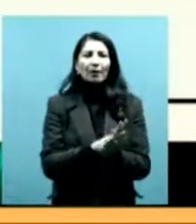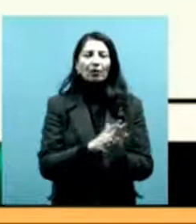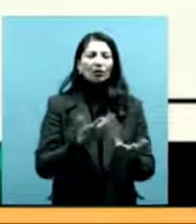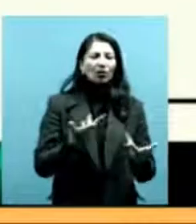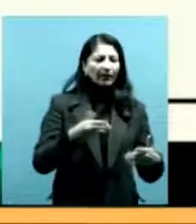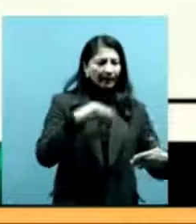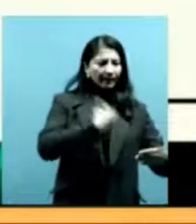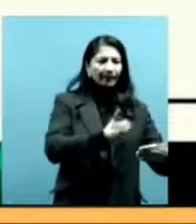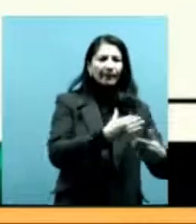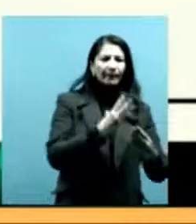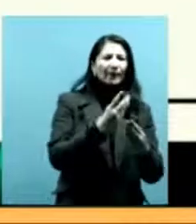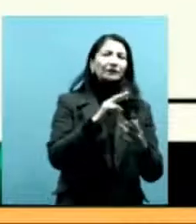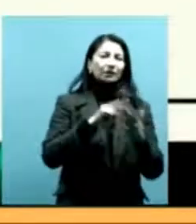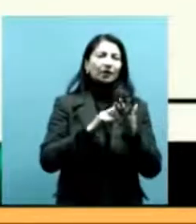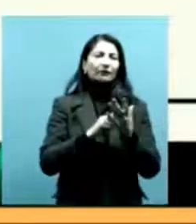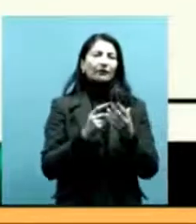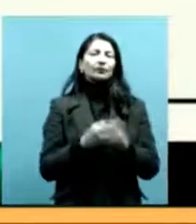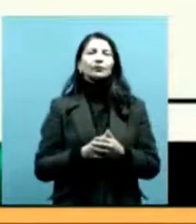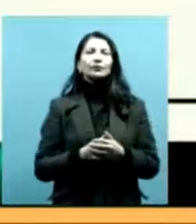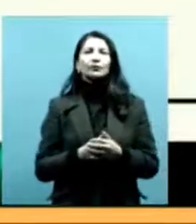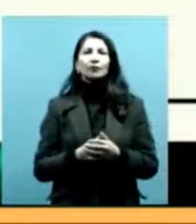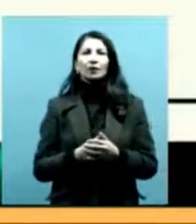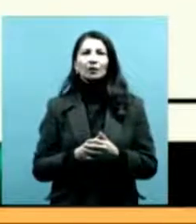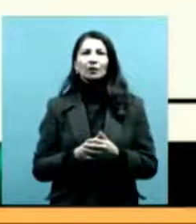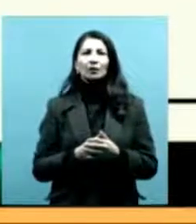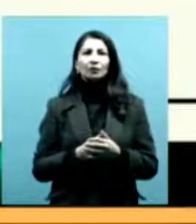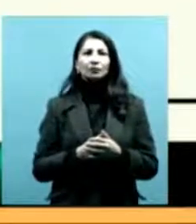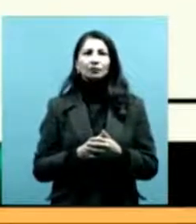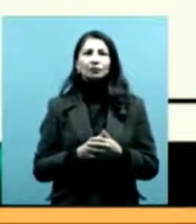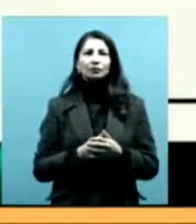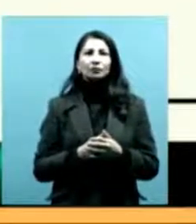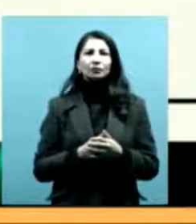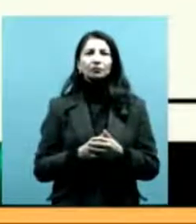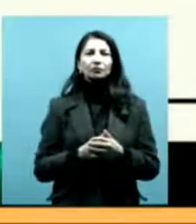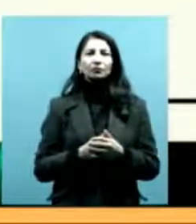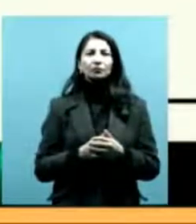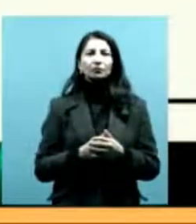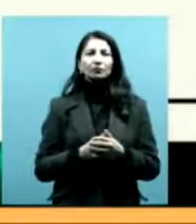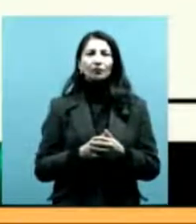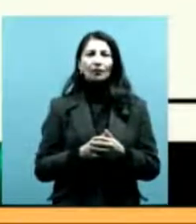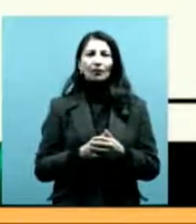y la exclusión? Es decir, en vez de manejarse dentro de lo que sería